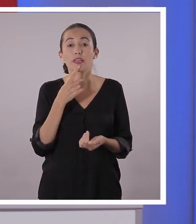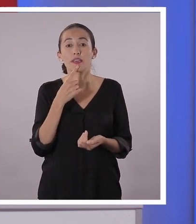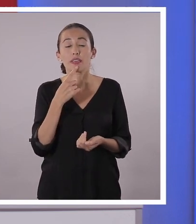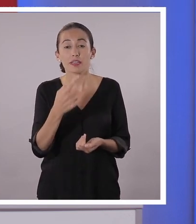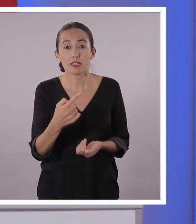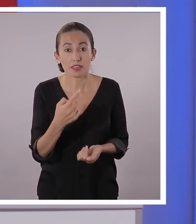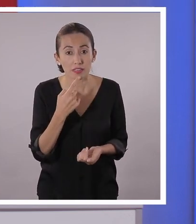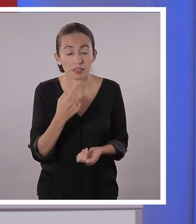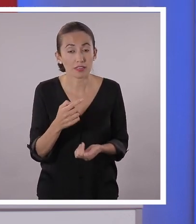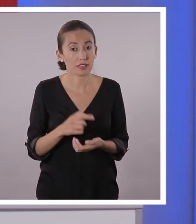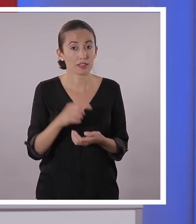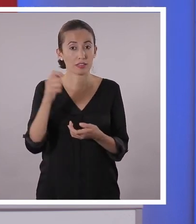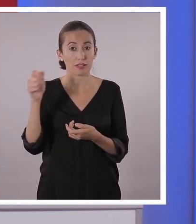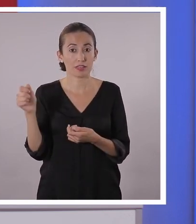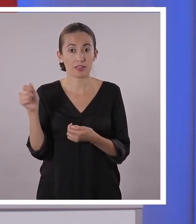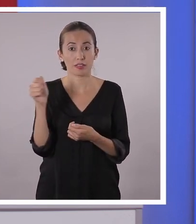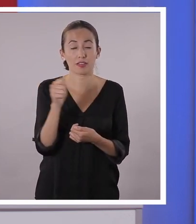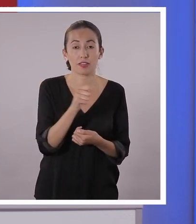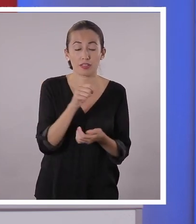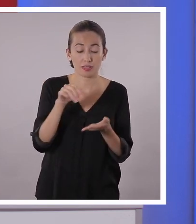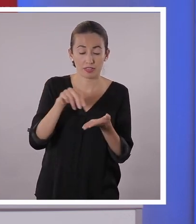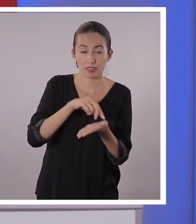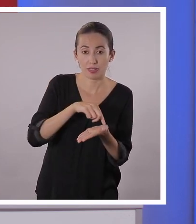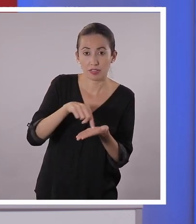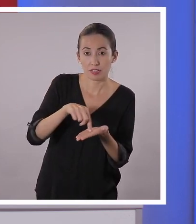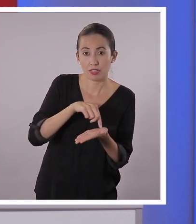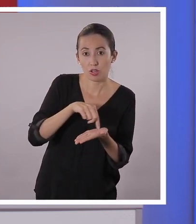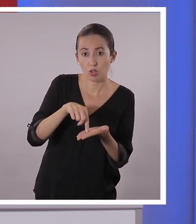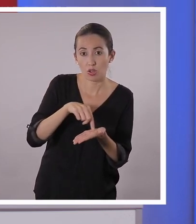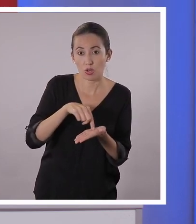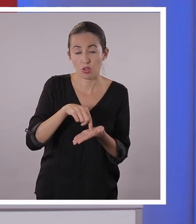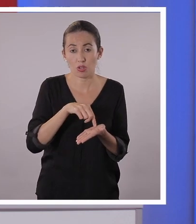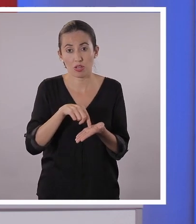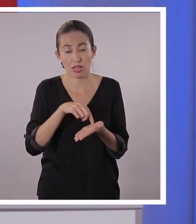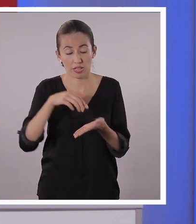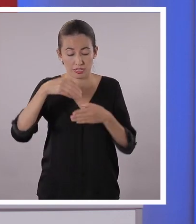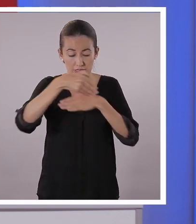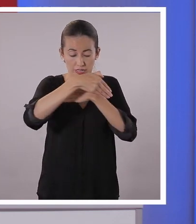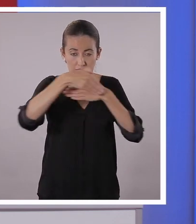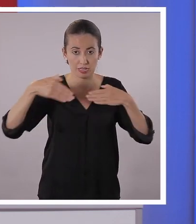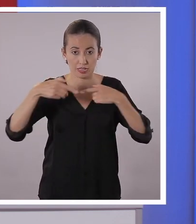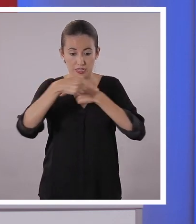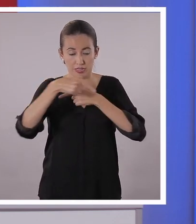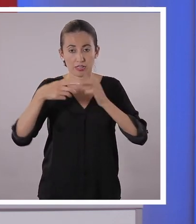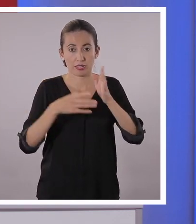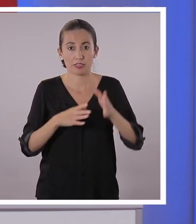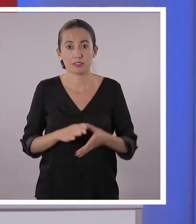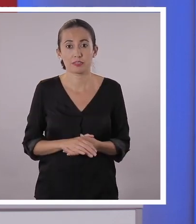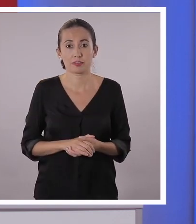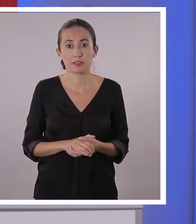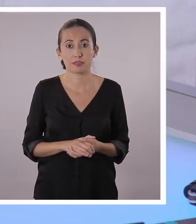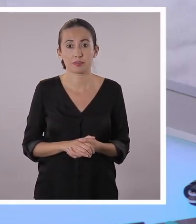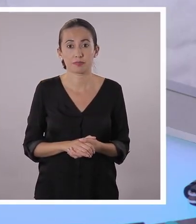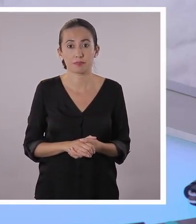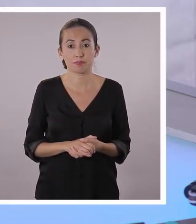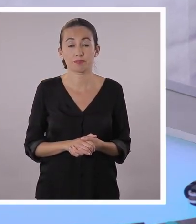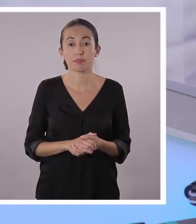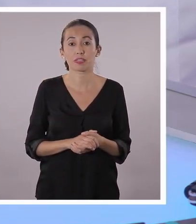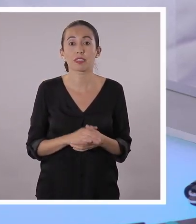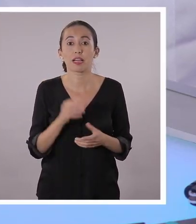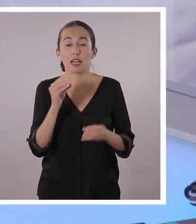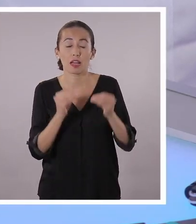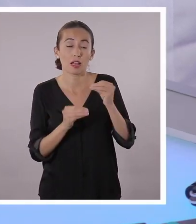cuidado. Vamos a tomar y a tratar de ponerle calor en la línea que está aquí. Sí,